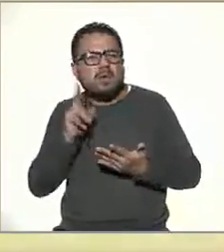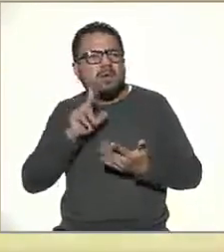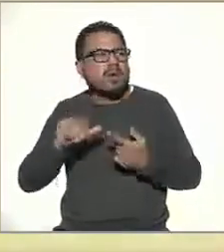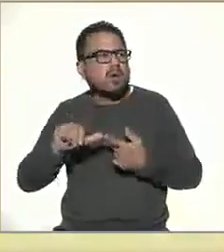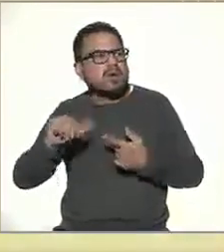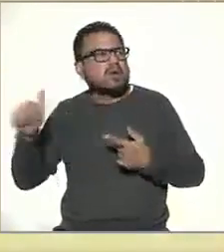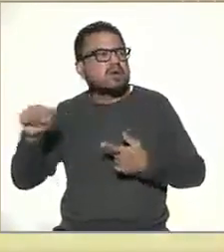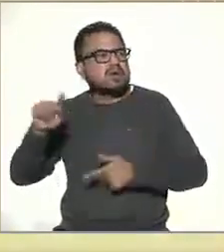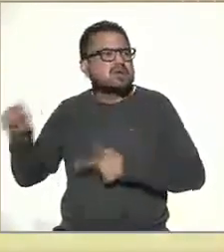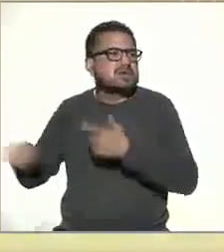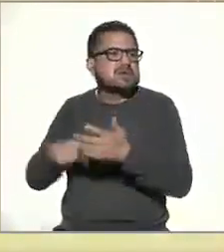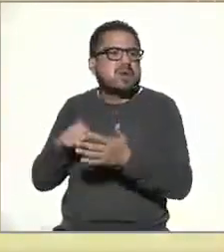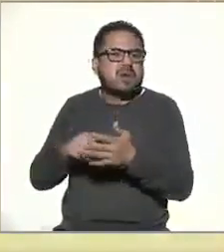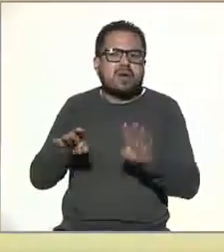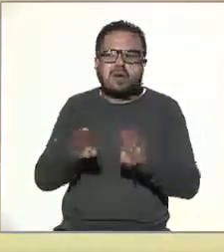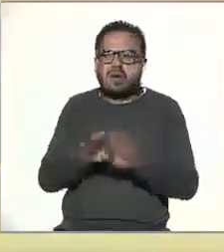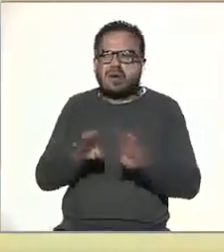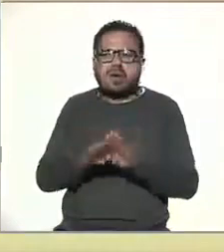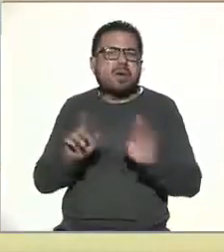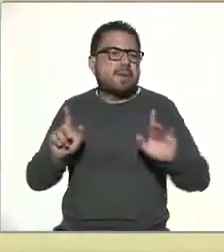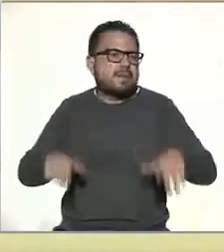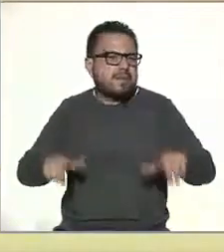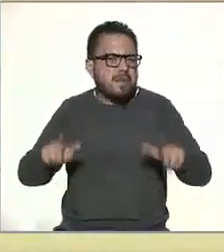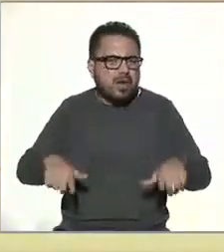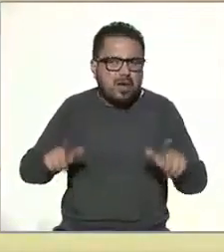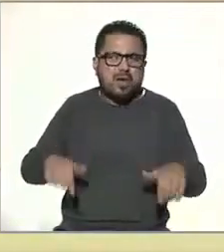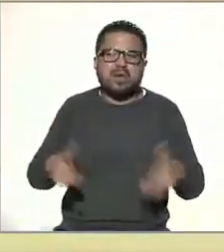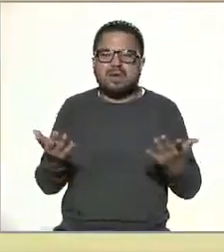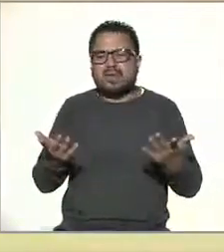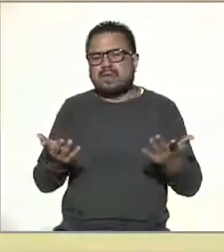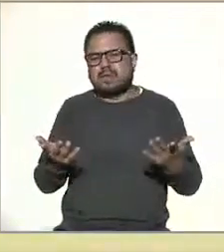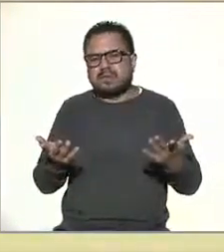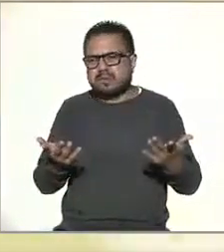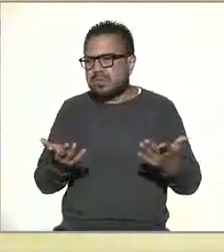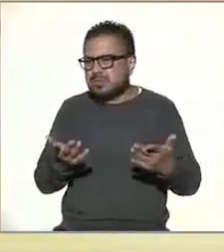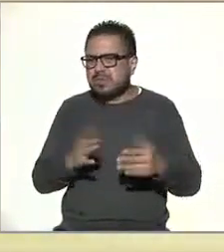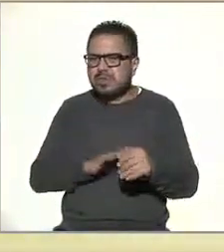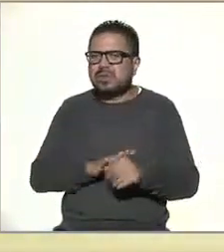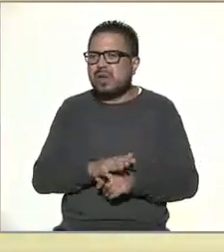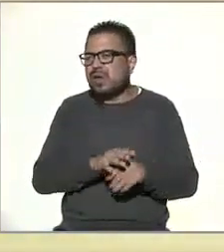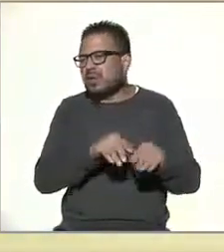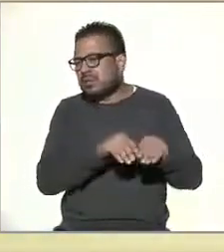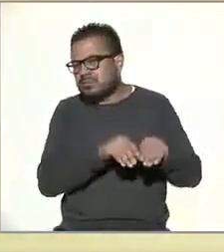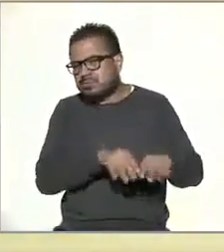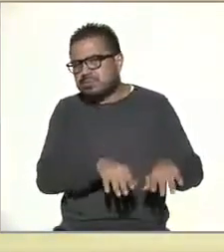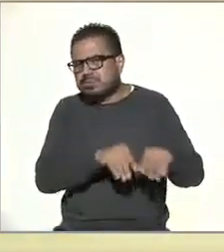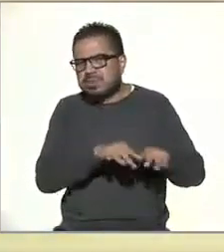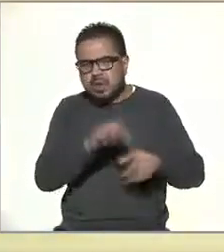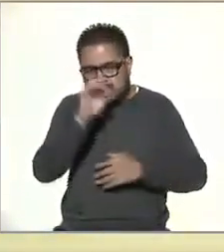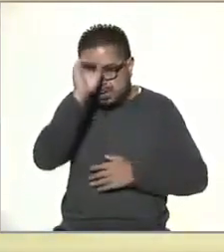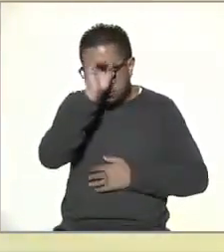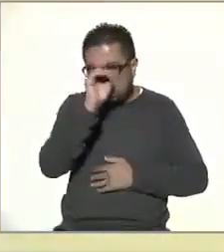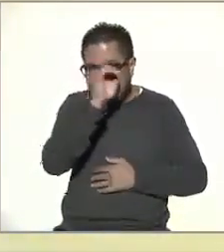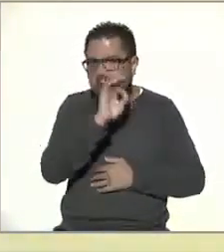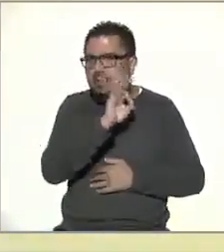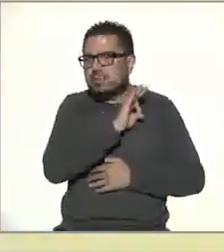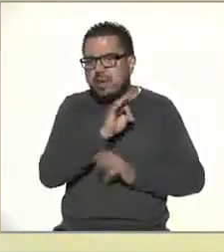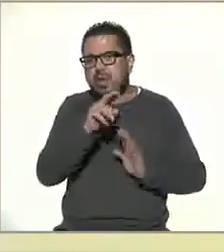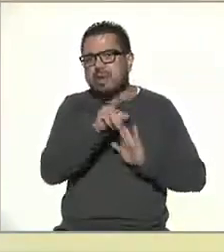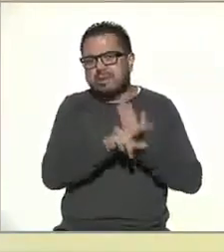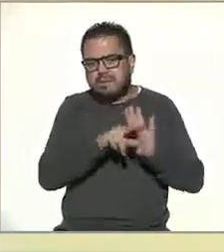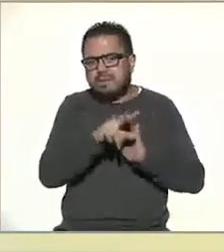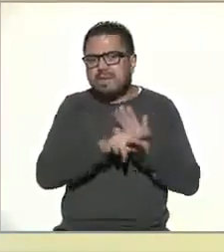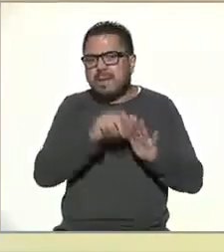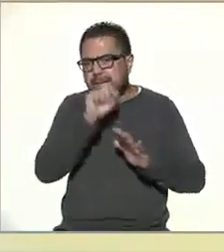espacios como los blogs en los que se publican las opiniones, se pueden publicar videos